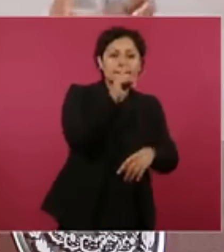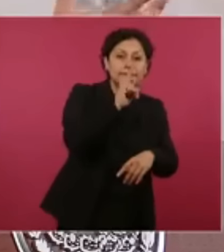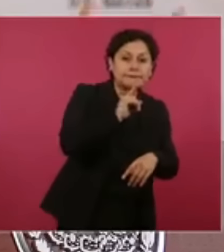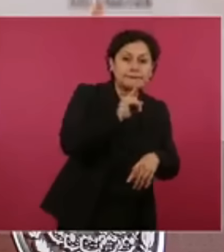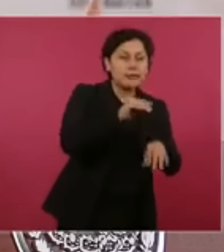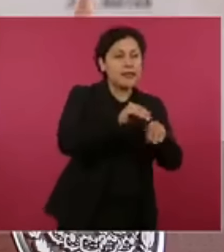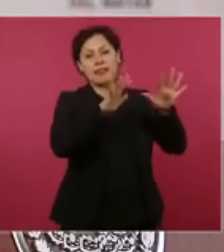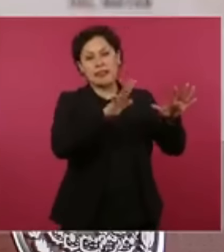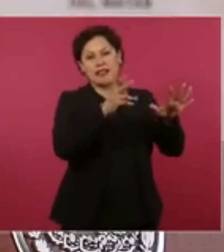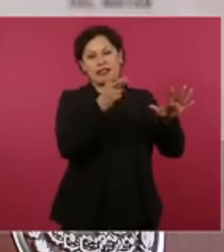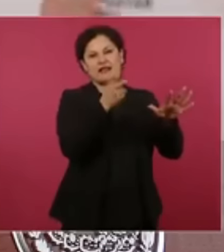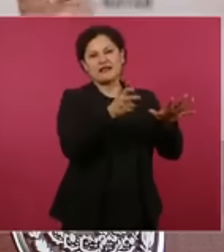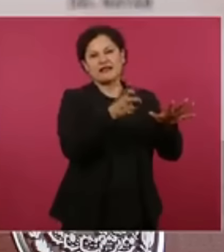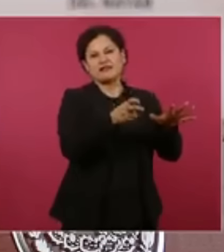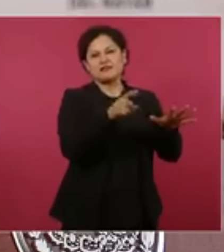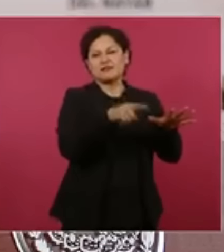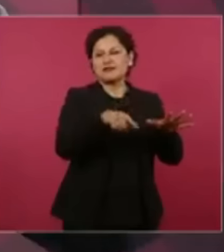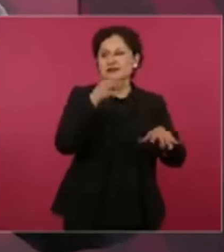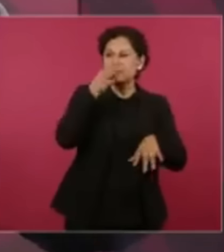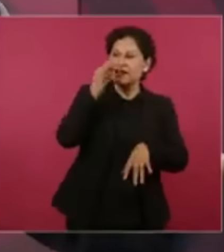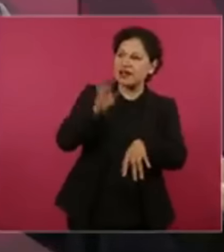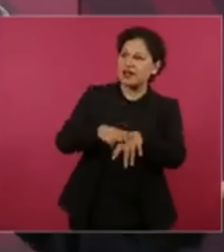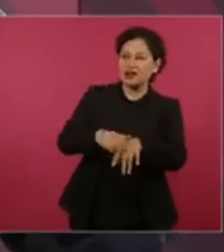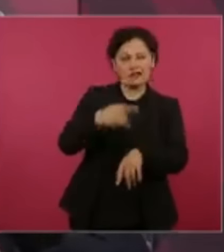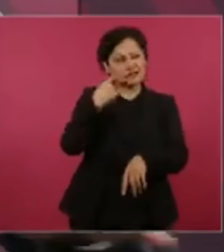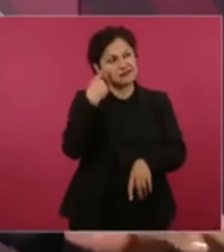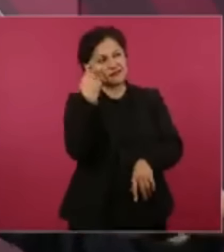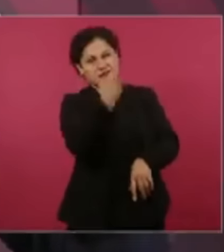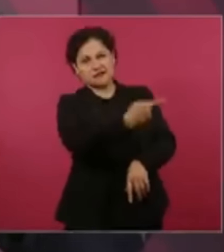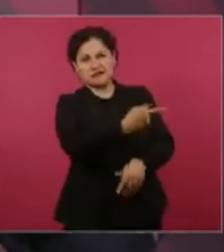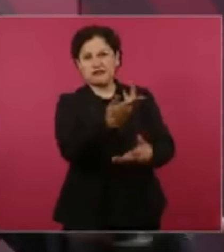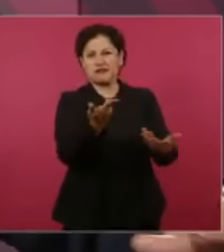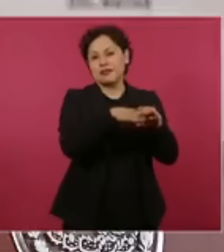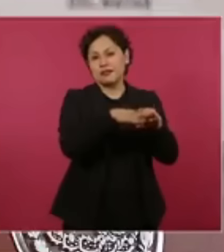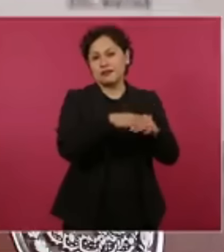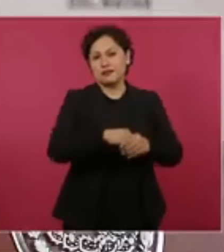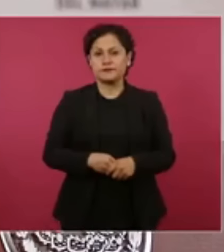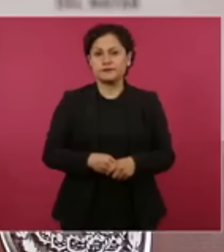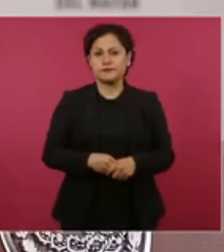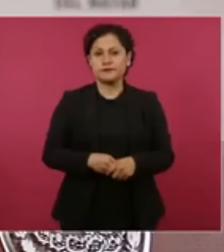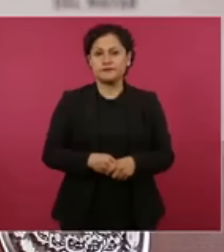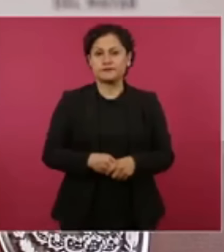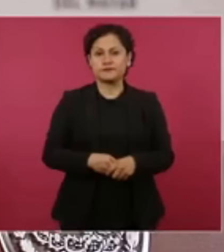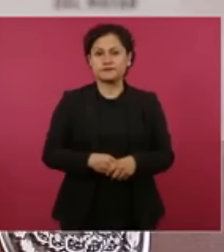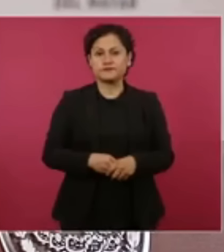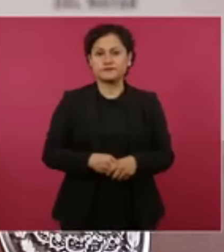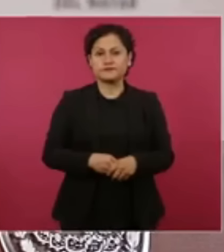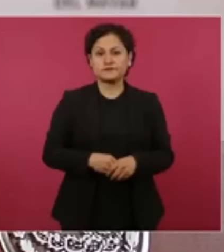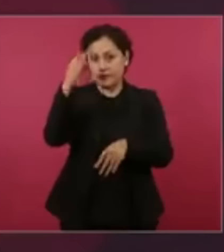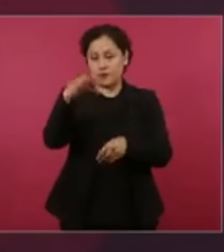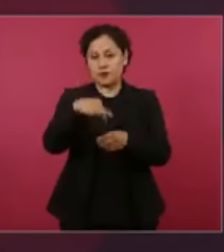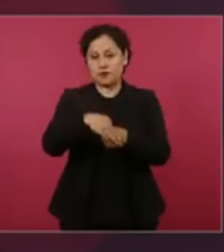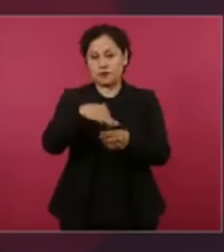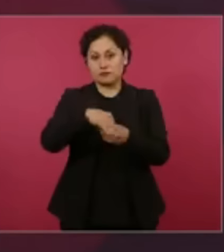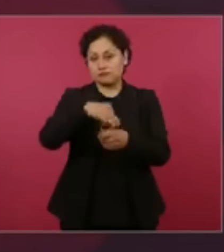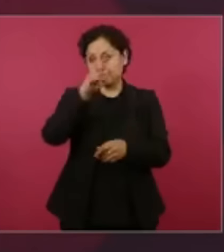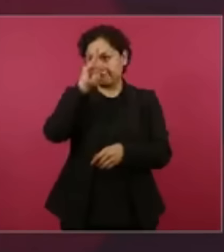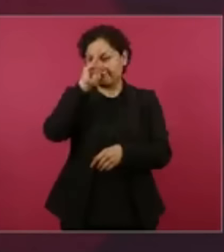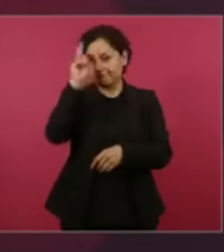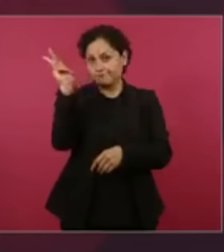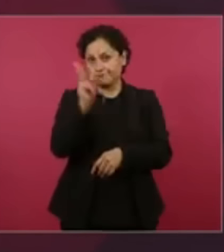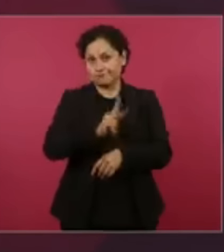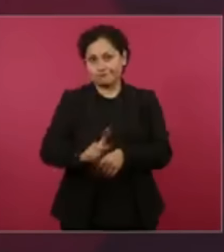sensacionalistas que tienen como fondo la politiquería y en circunstancias electorales la mejor